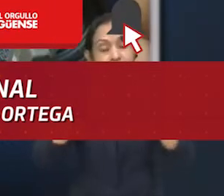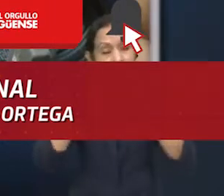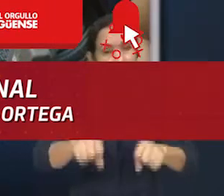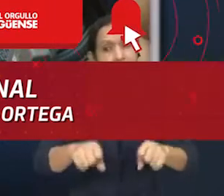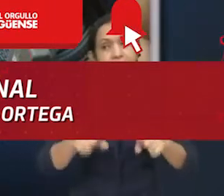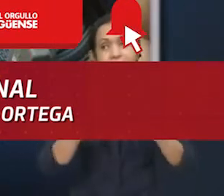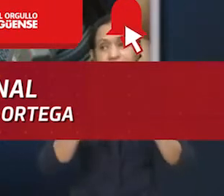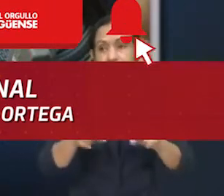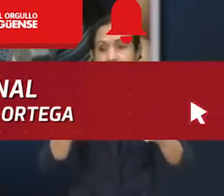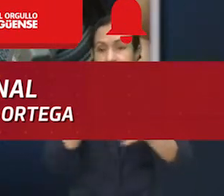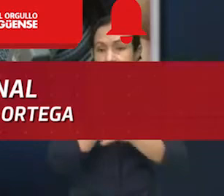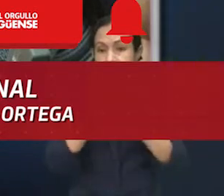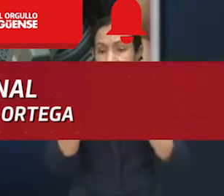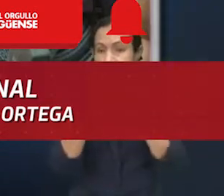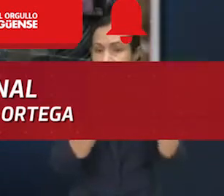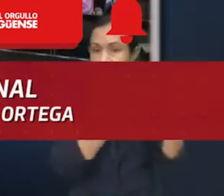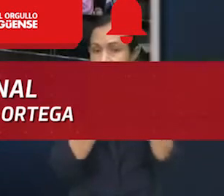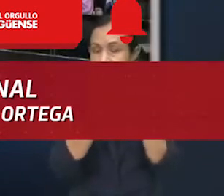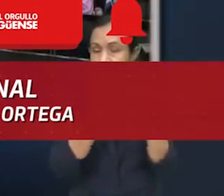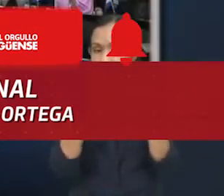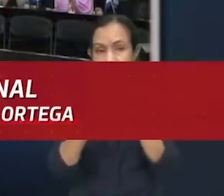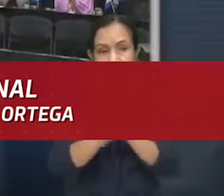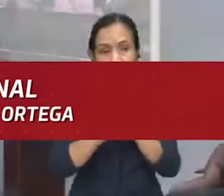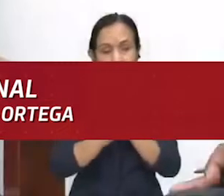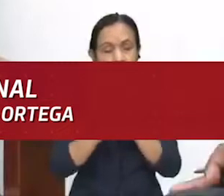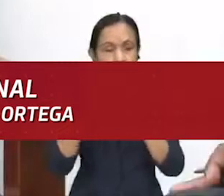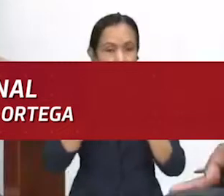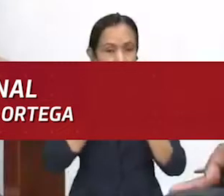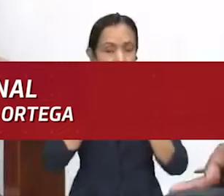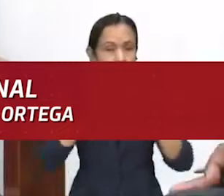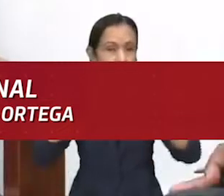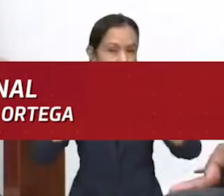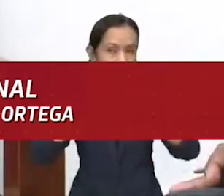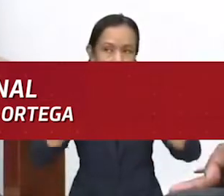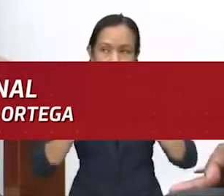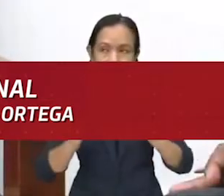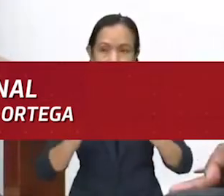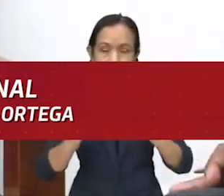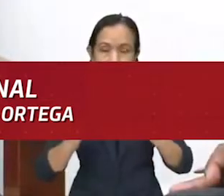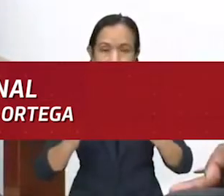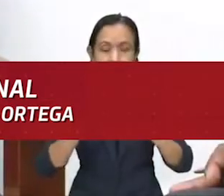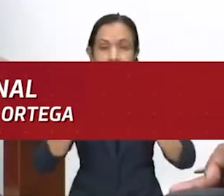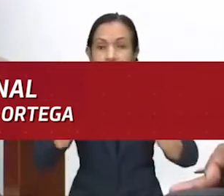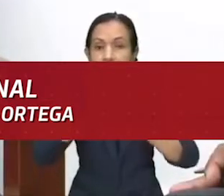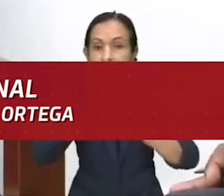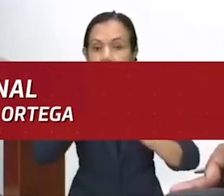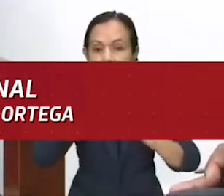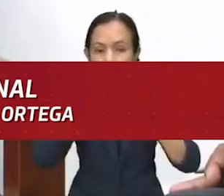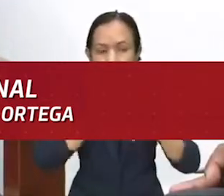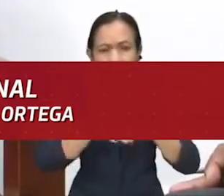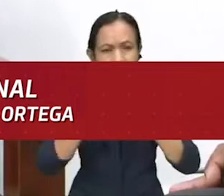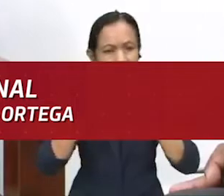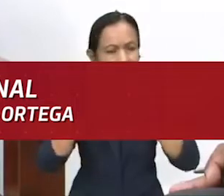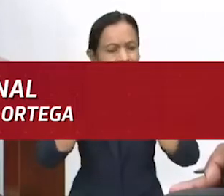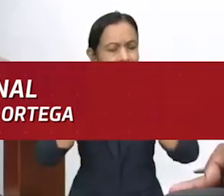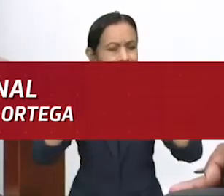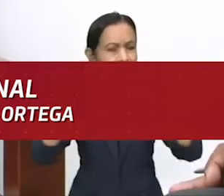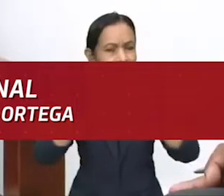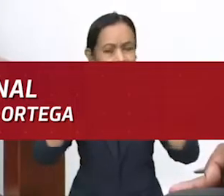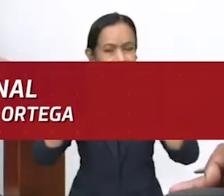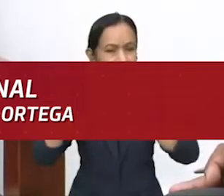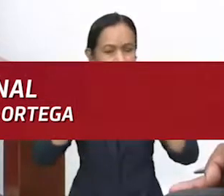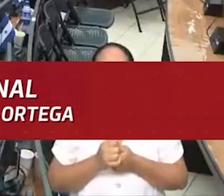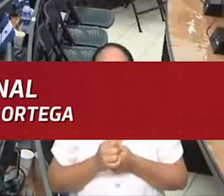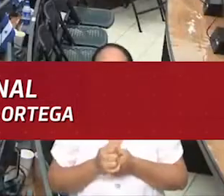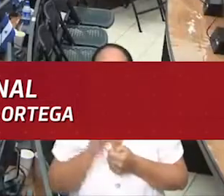deben de normarse conforme a las leyes nicaragüenses. Nosotros no tenemos por qué estar escondiendo nada, pues ningún organismo debería estar